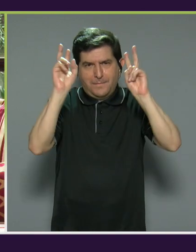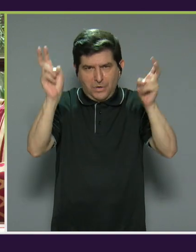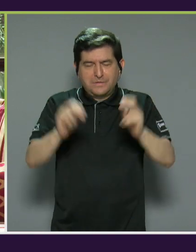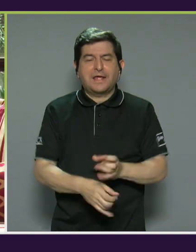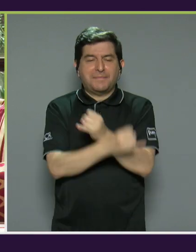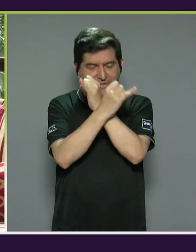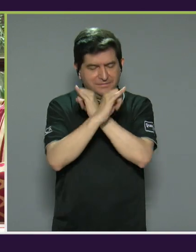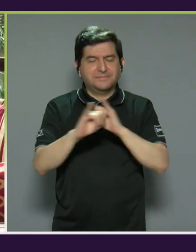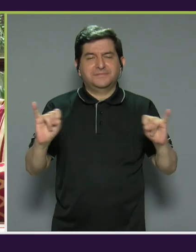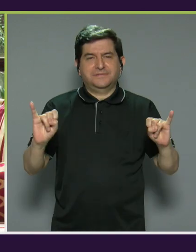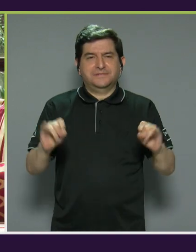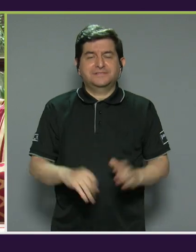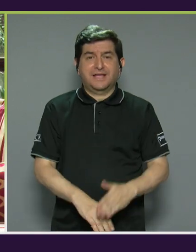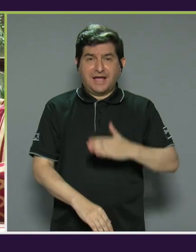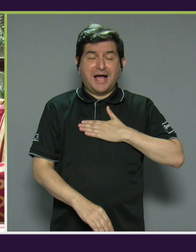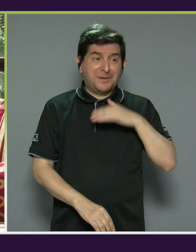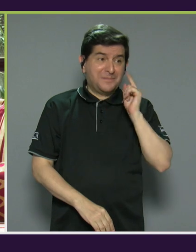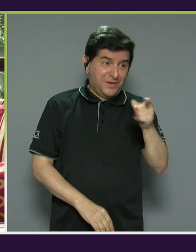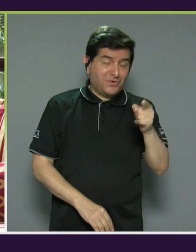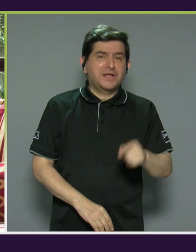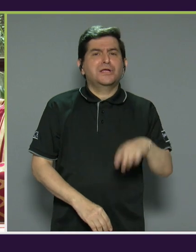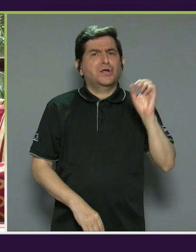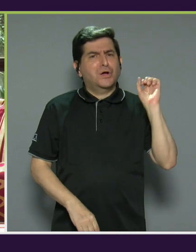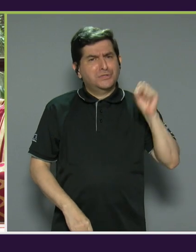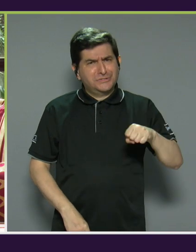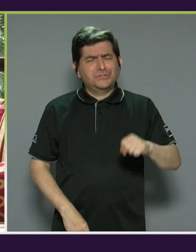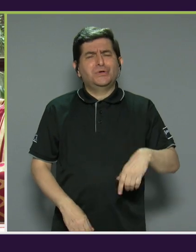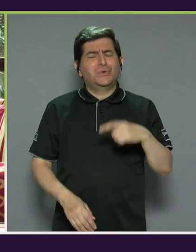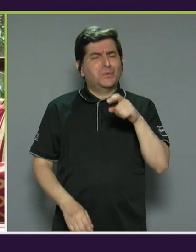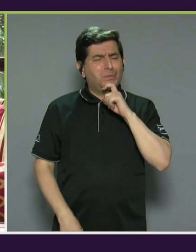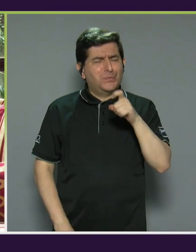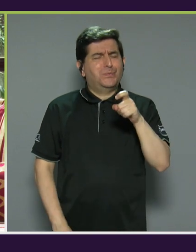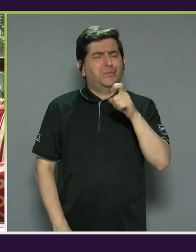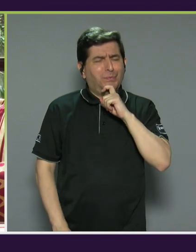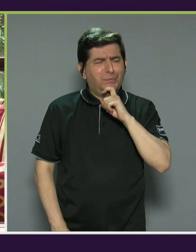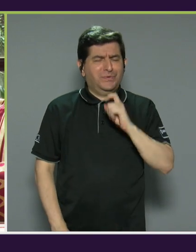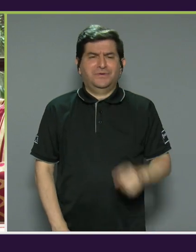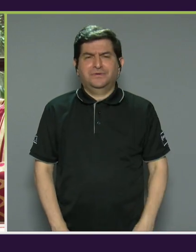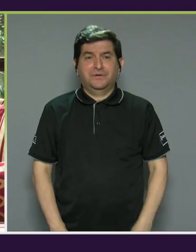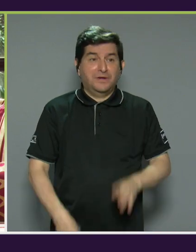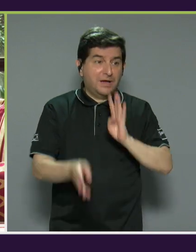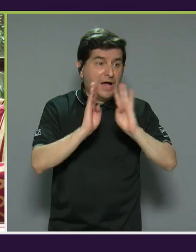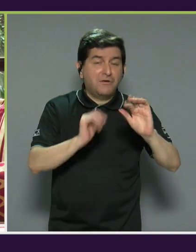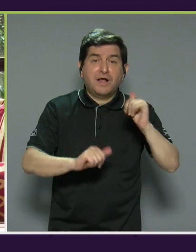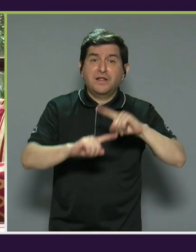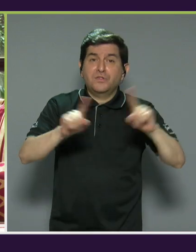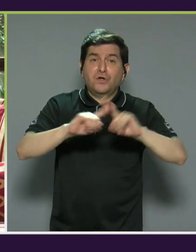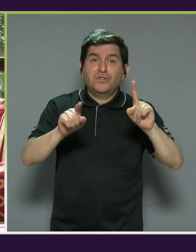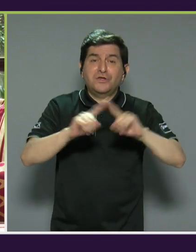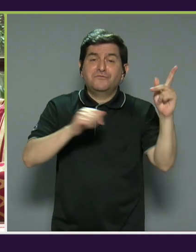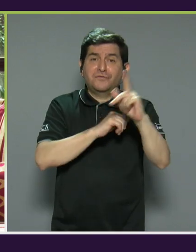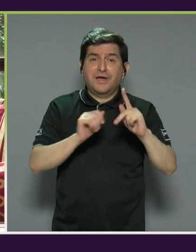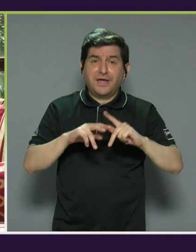autonomía, a mí con ella me ha costado muchísimo. Y hablando con otros padres, en la fundación que